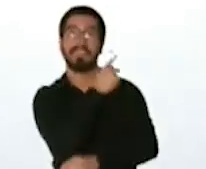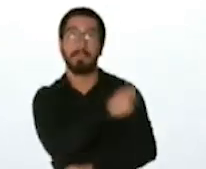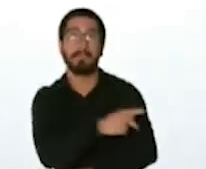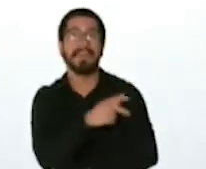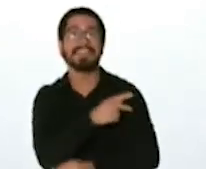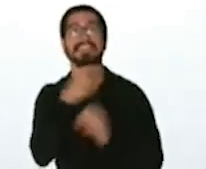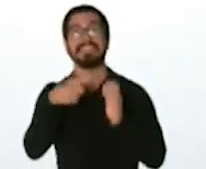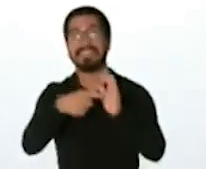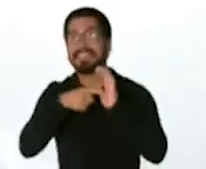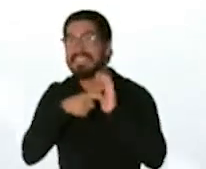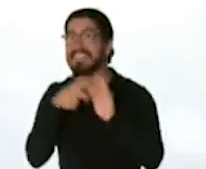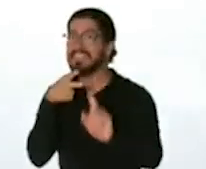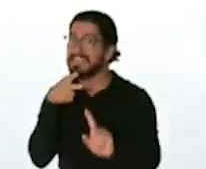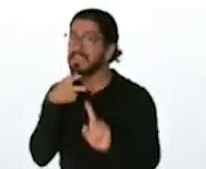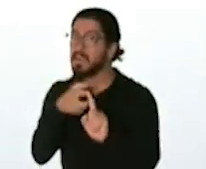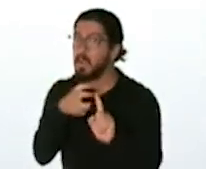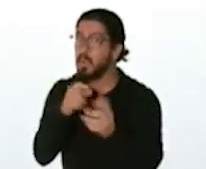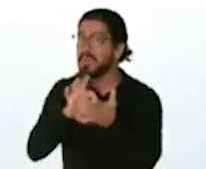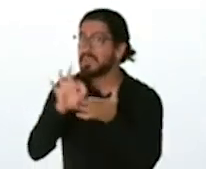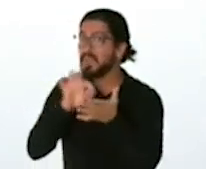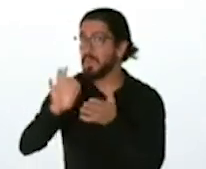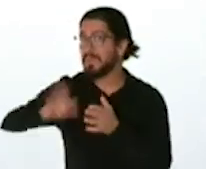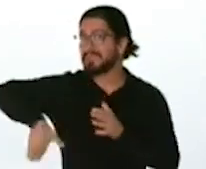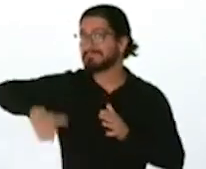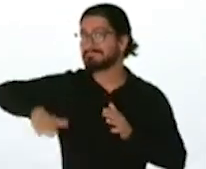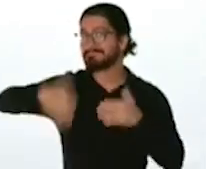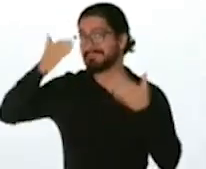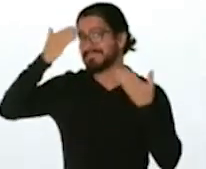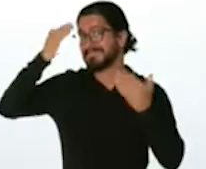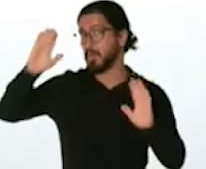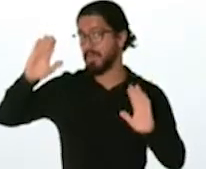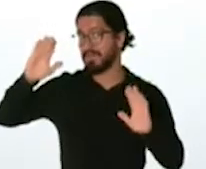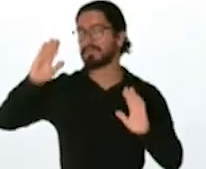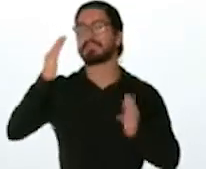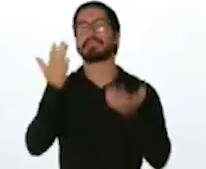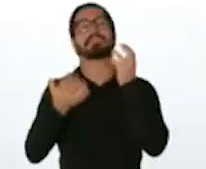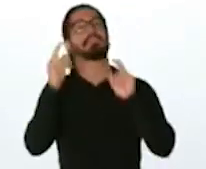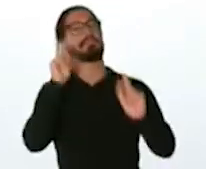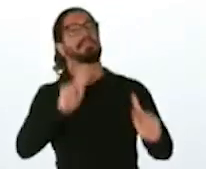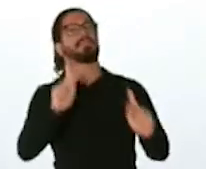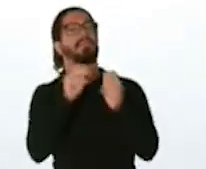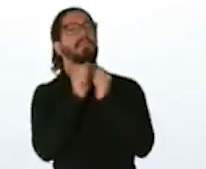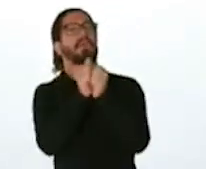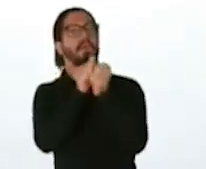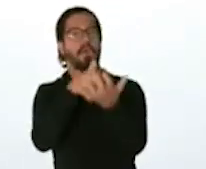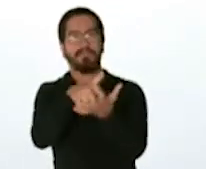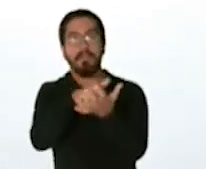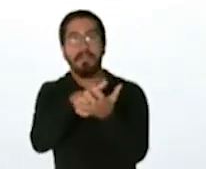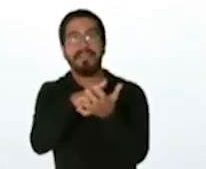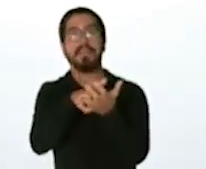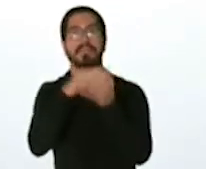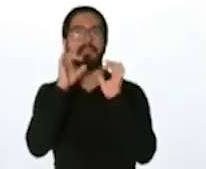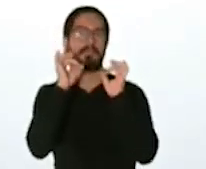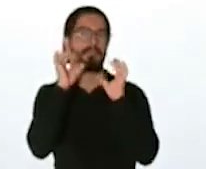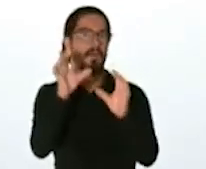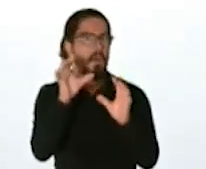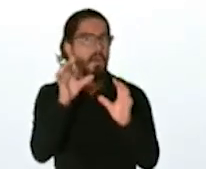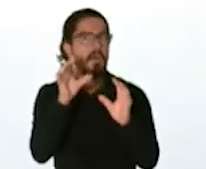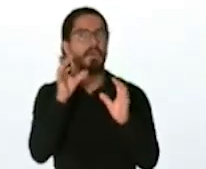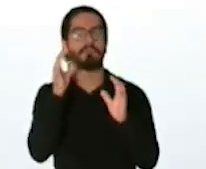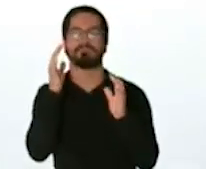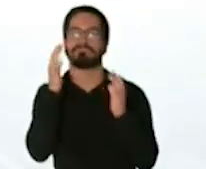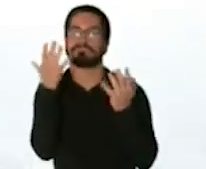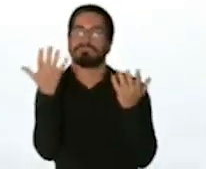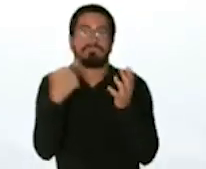requerirían esa vacuna pacientes con enfermedades crónicas o quizás con alguna otra indicación